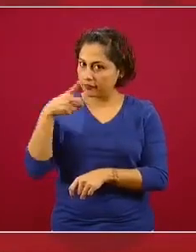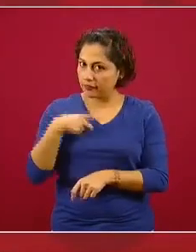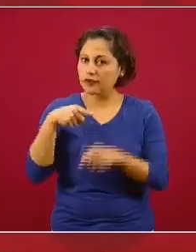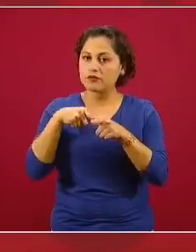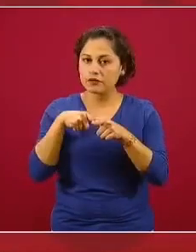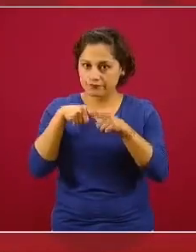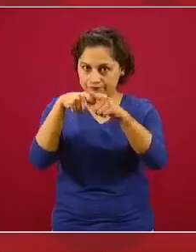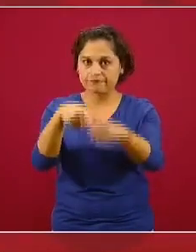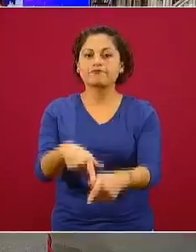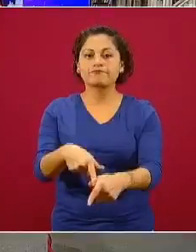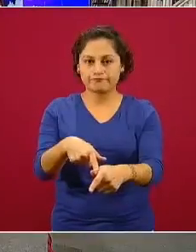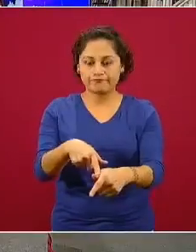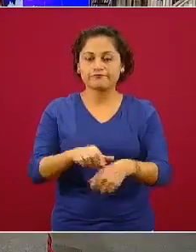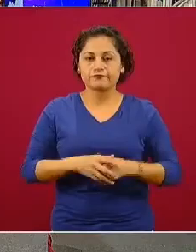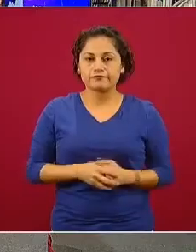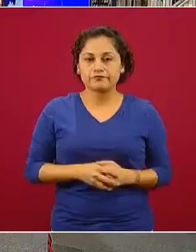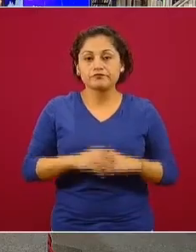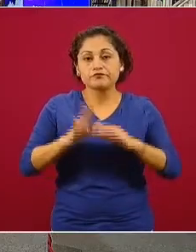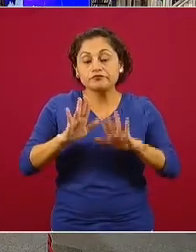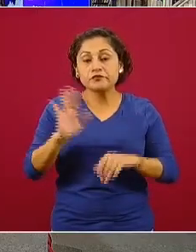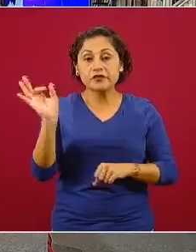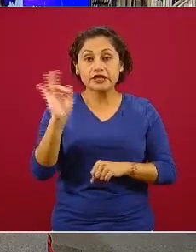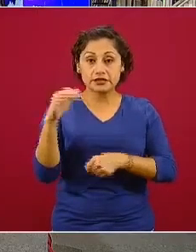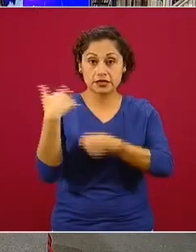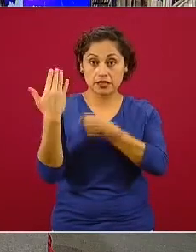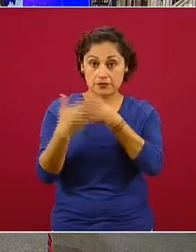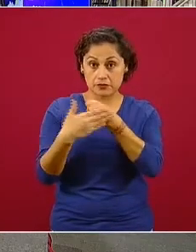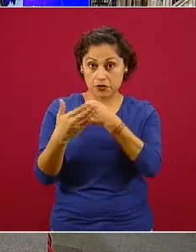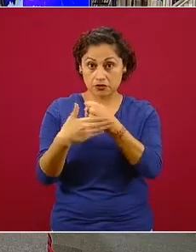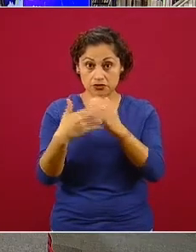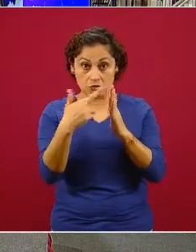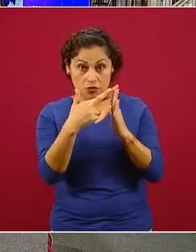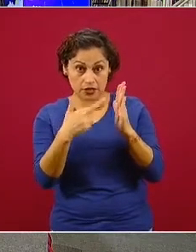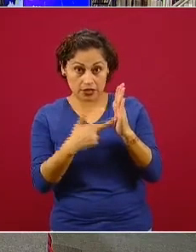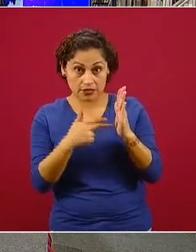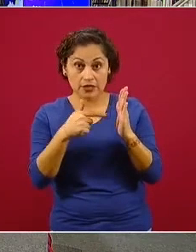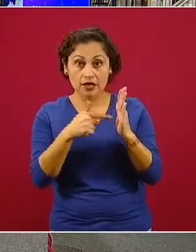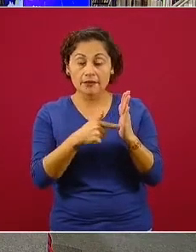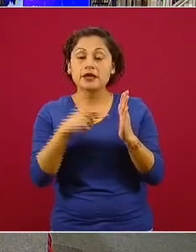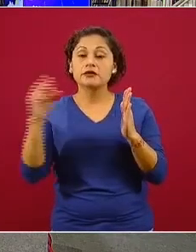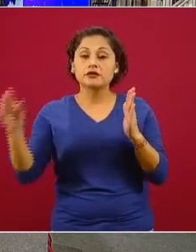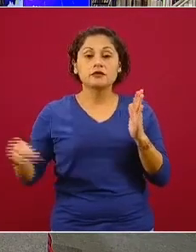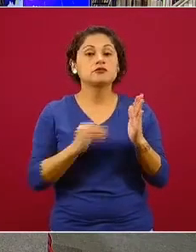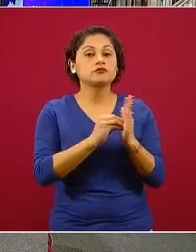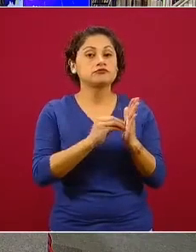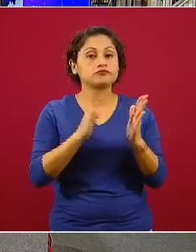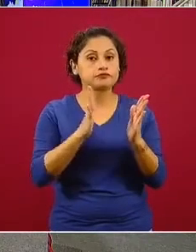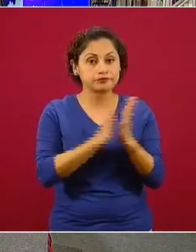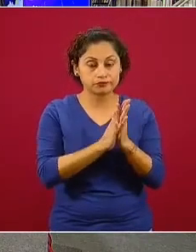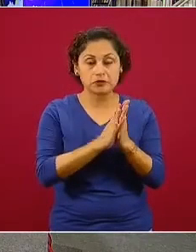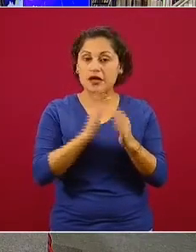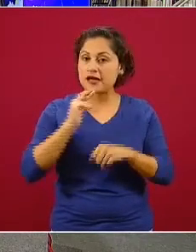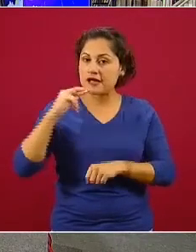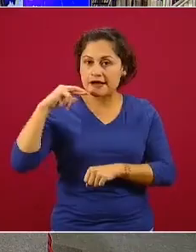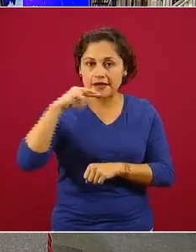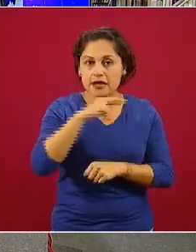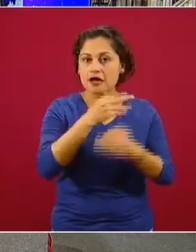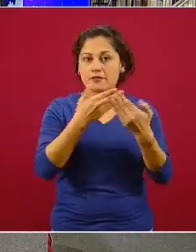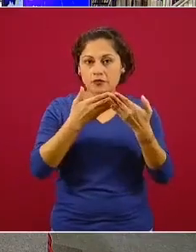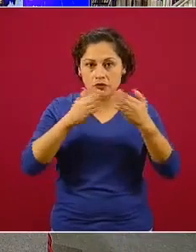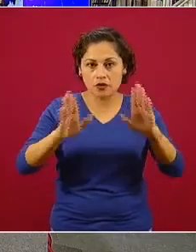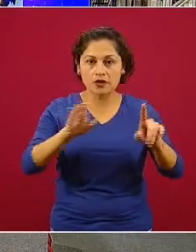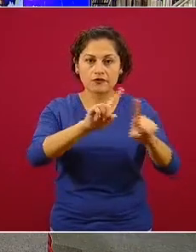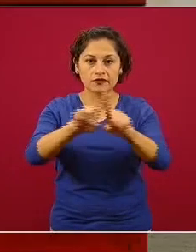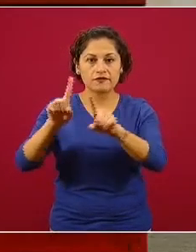Seguramente, entre las distintas disposiciones específicas, se incluirá la pronta rehabilitación, restauración de los